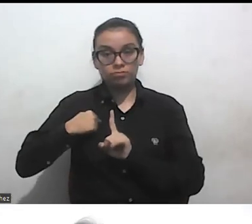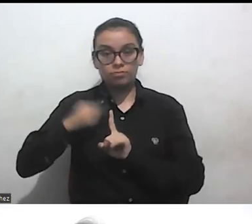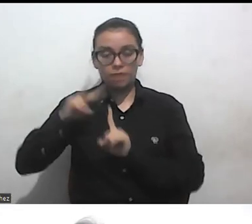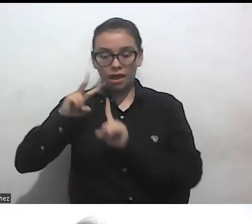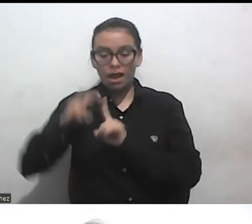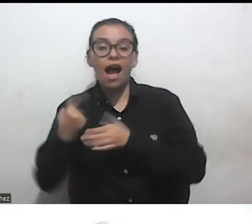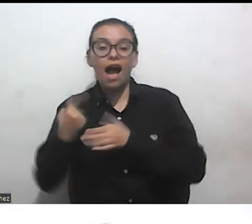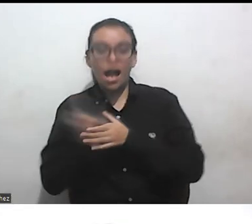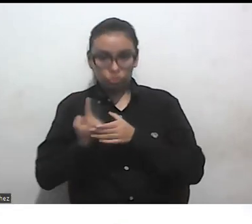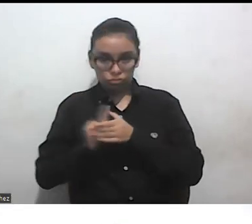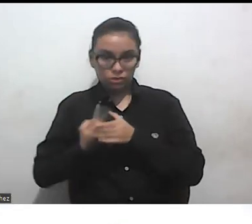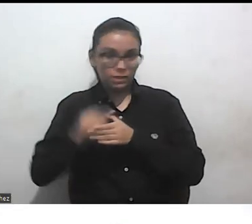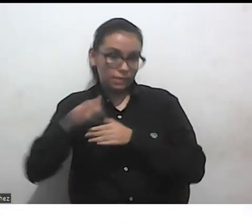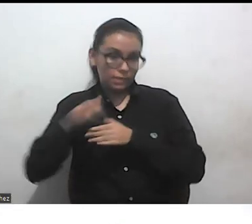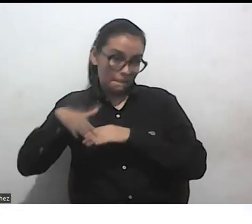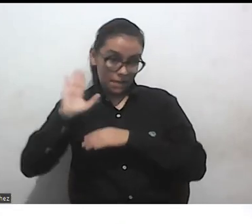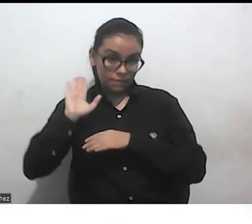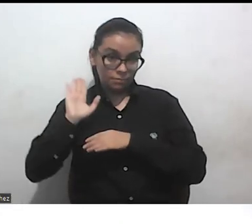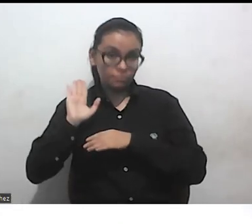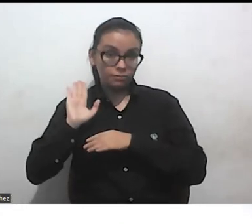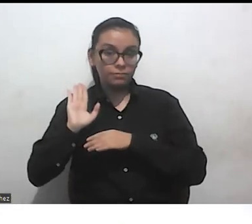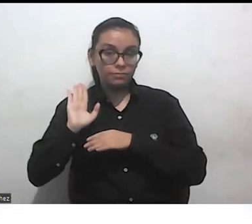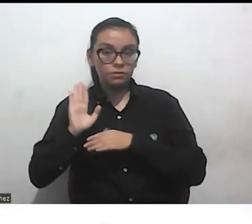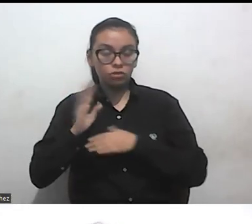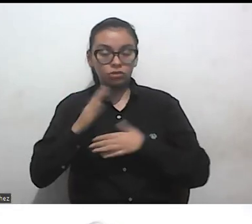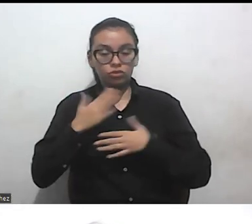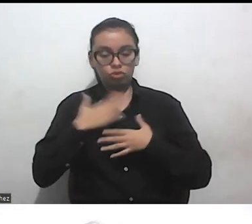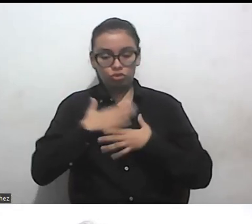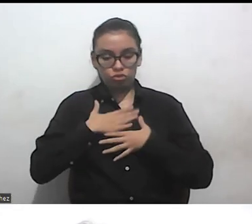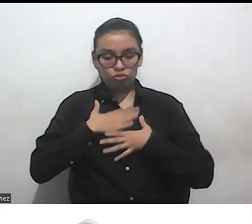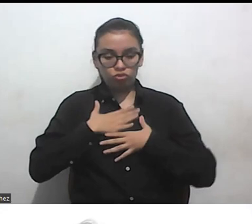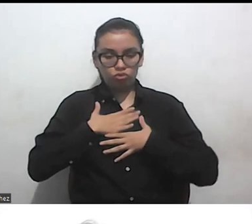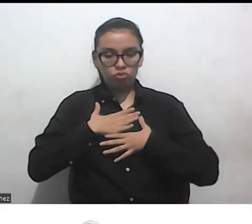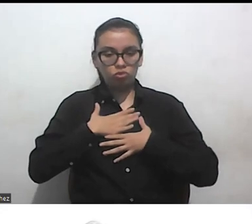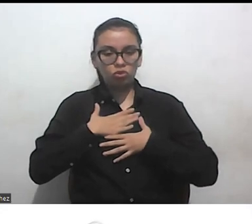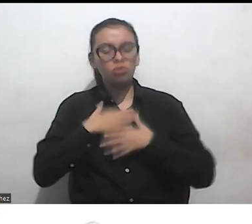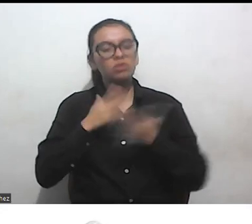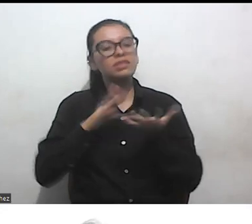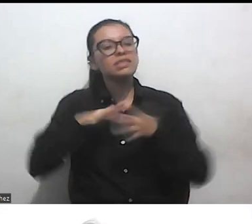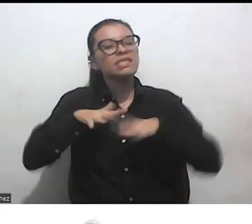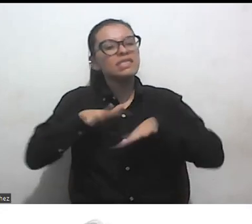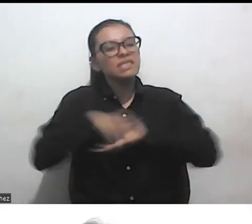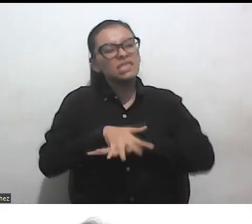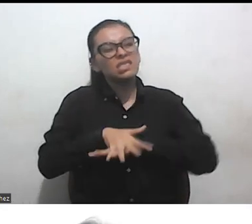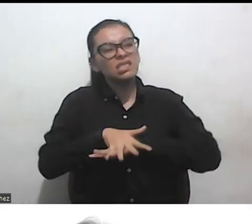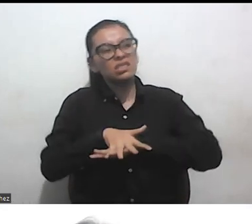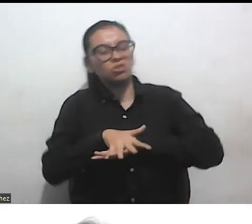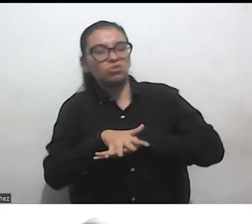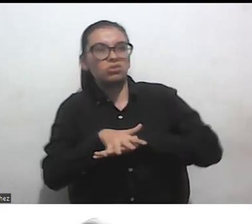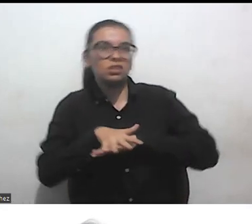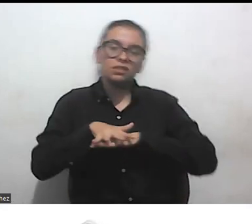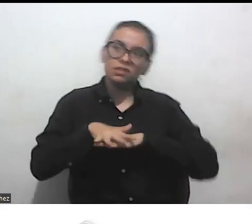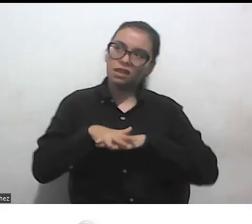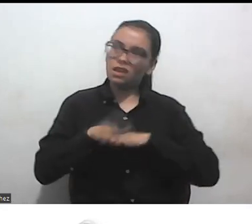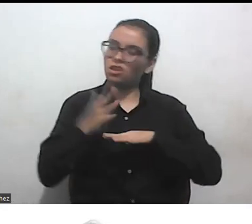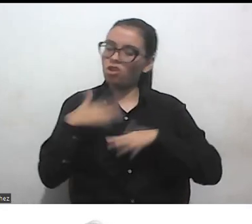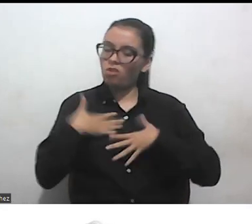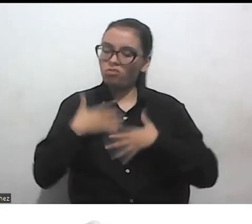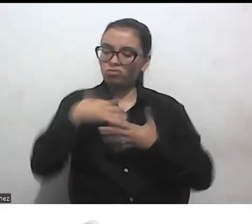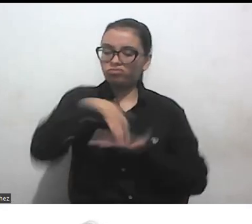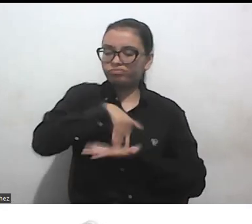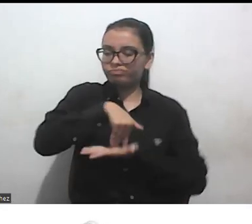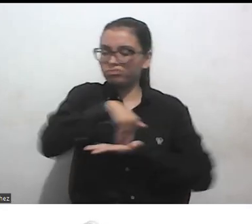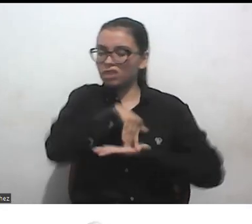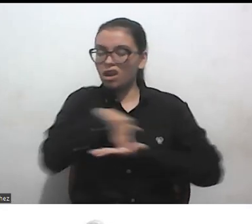particularmente. Entonces, cuando estoy hablando de interseccionalidad, y de ese posicionamiento, estoy hablando